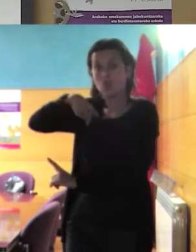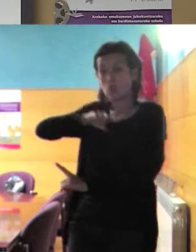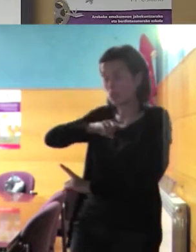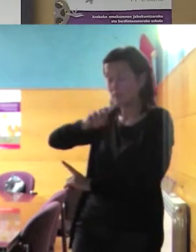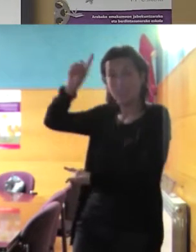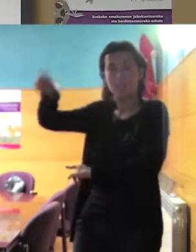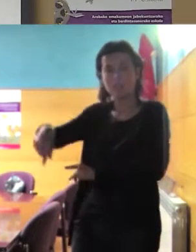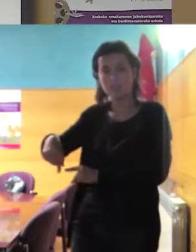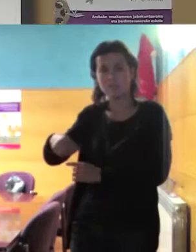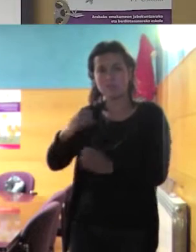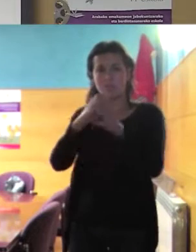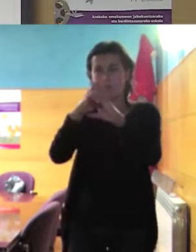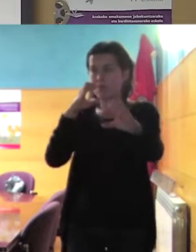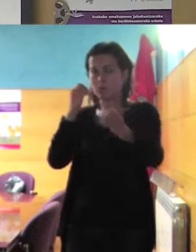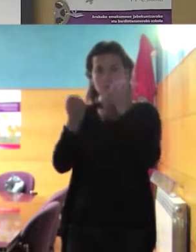autobusero